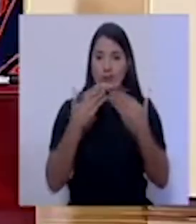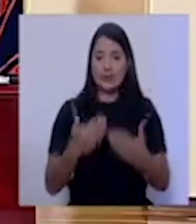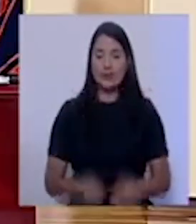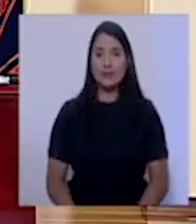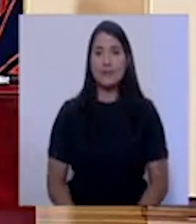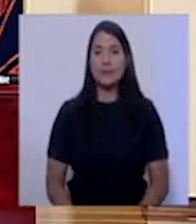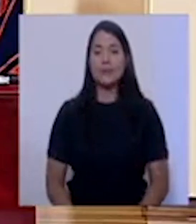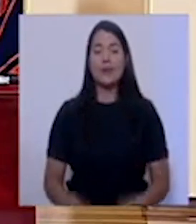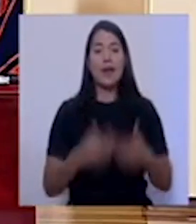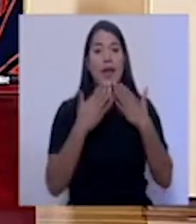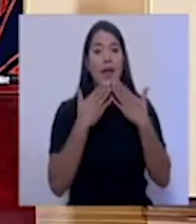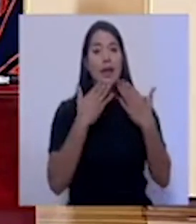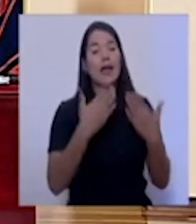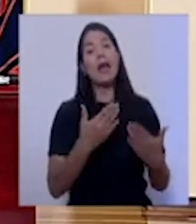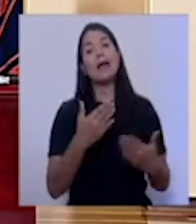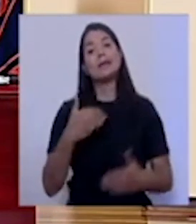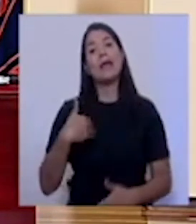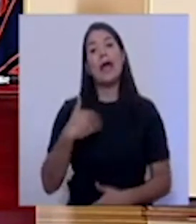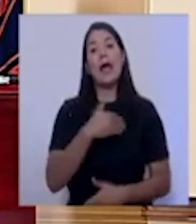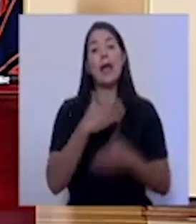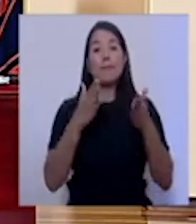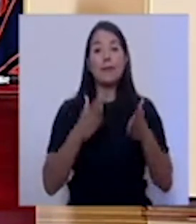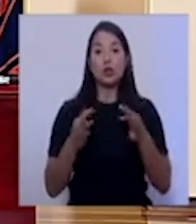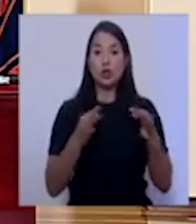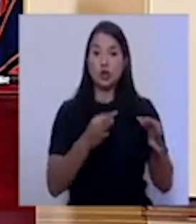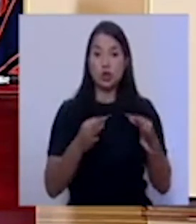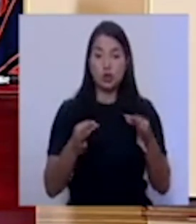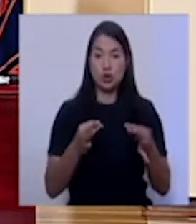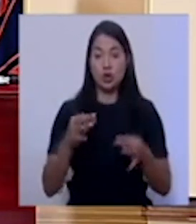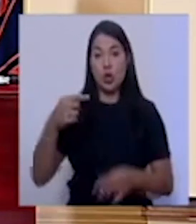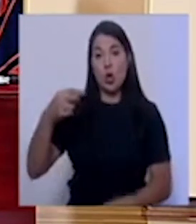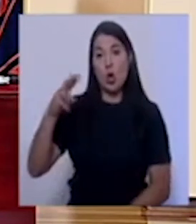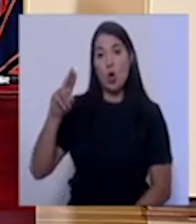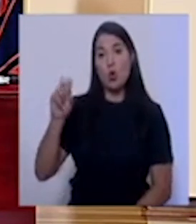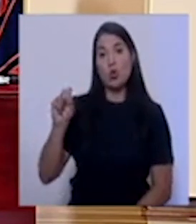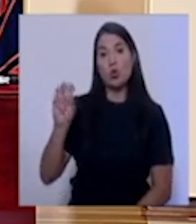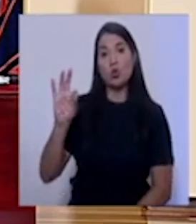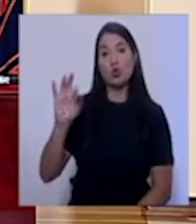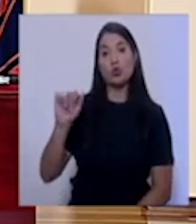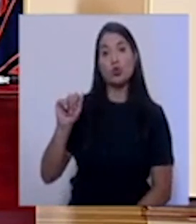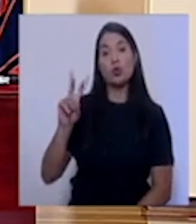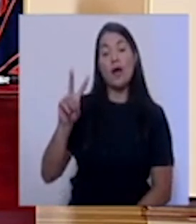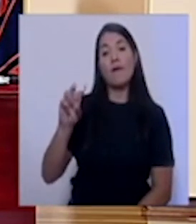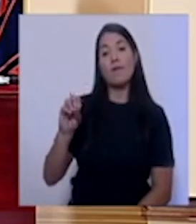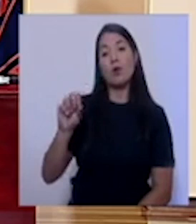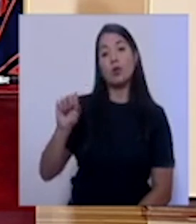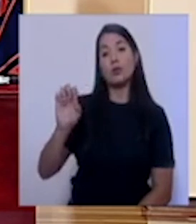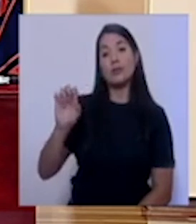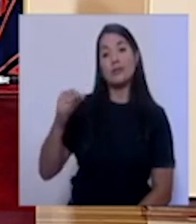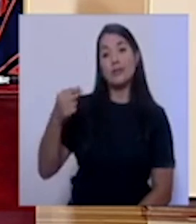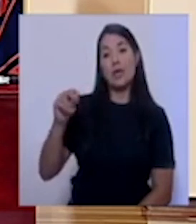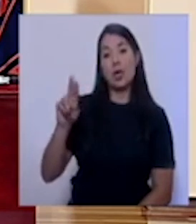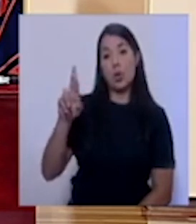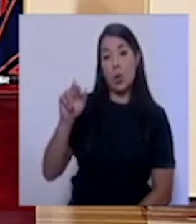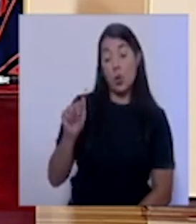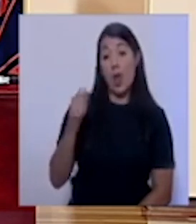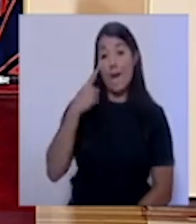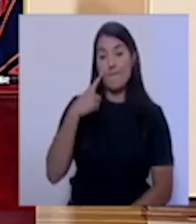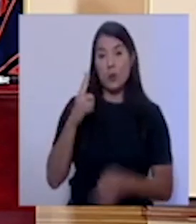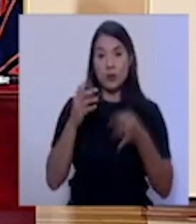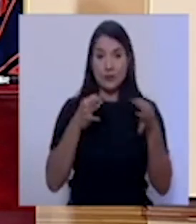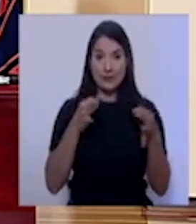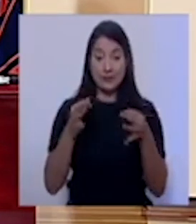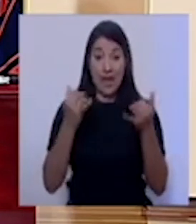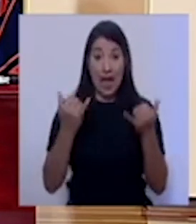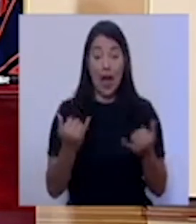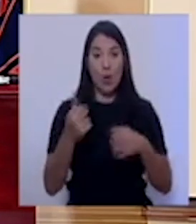Muchas gracias al ministro de Turismo, el señor Gustavo Segura, por el detalle. A continuación pasamos al